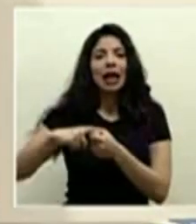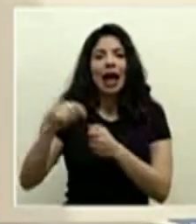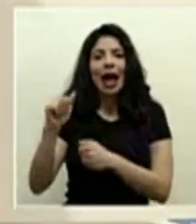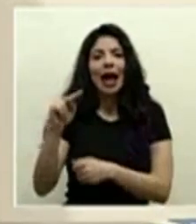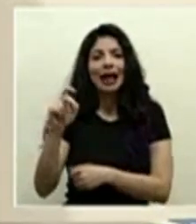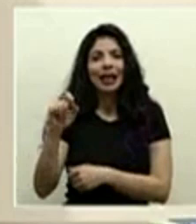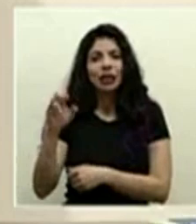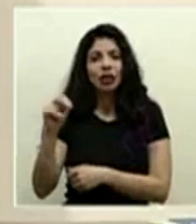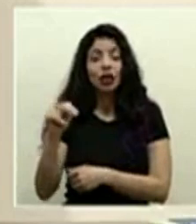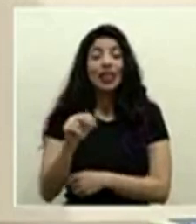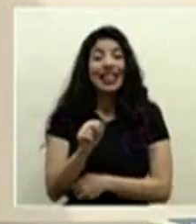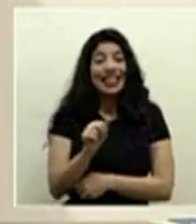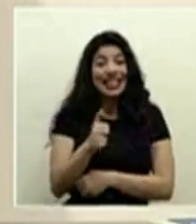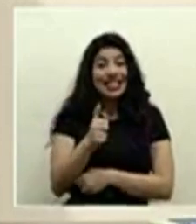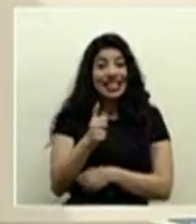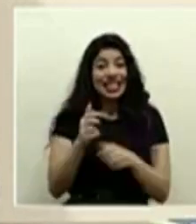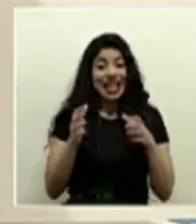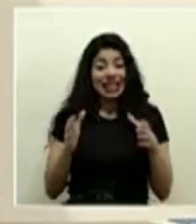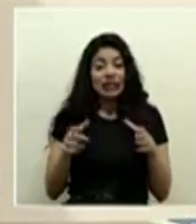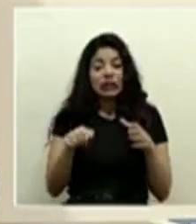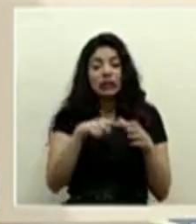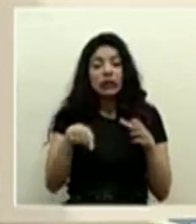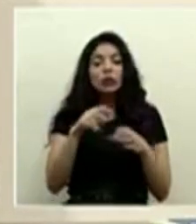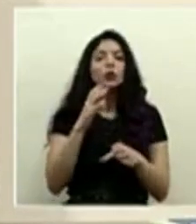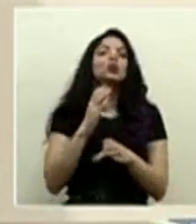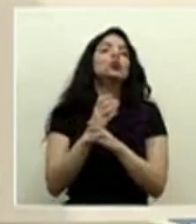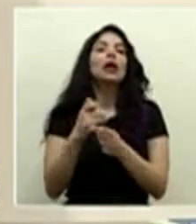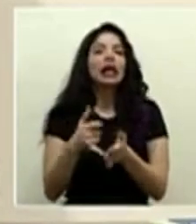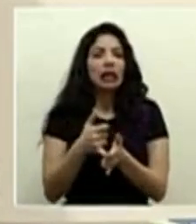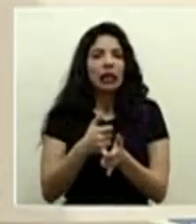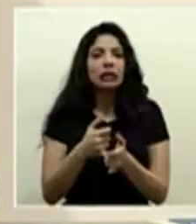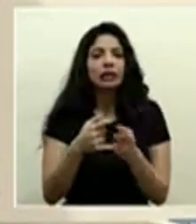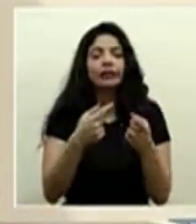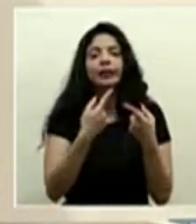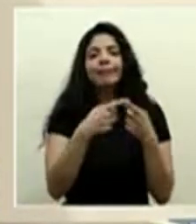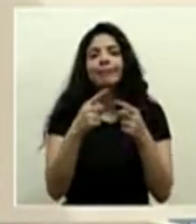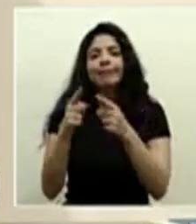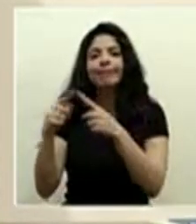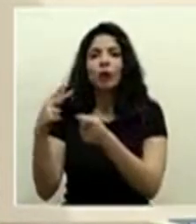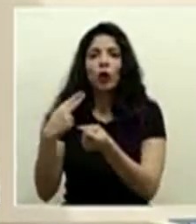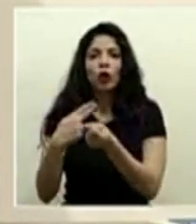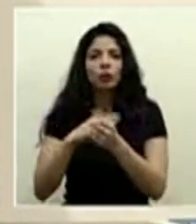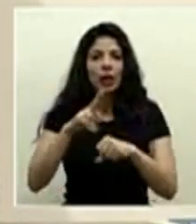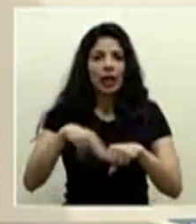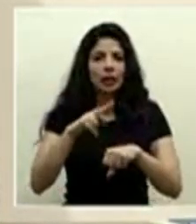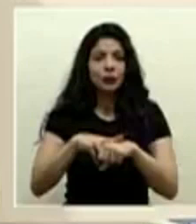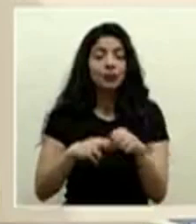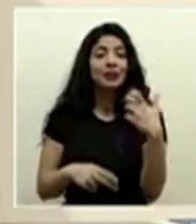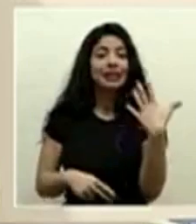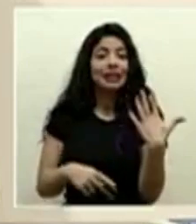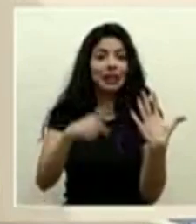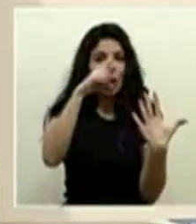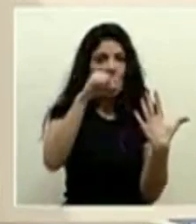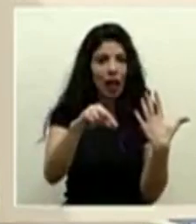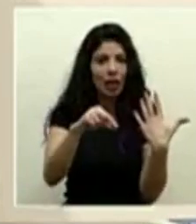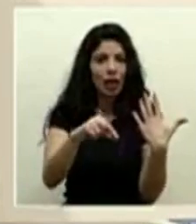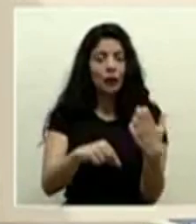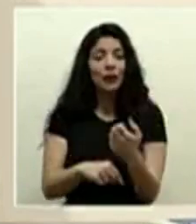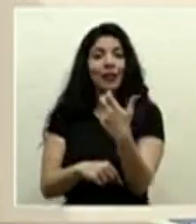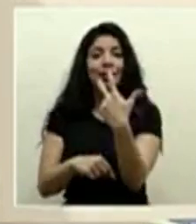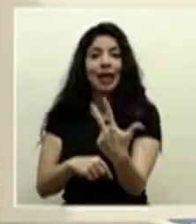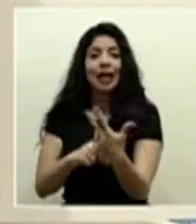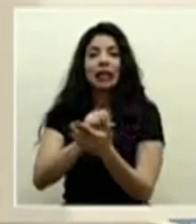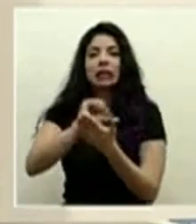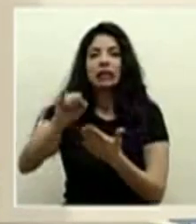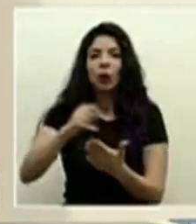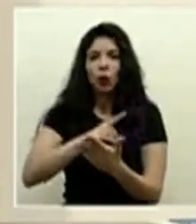10 pacientes en cuidados intensivos en hospitales nacionales 5 en el Calderón Guardia 3 en